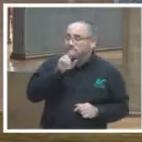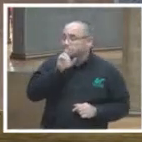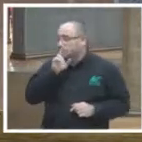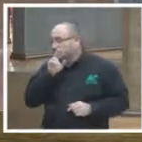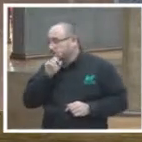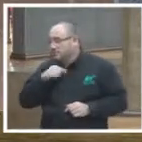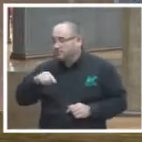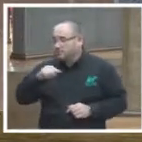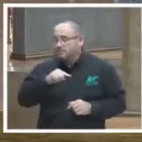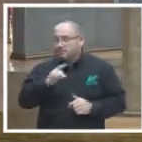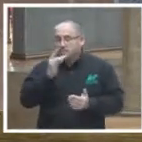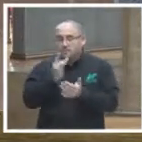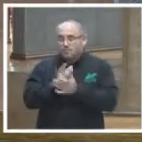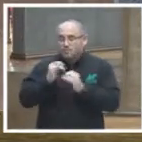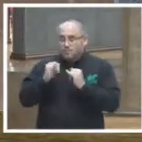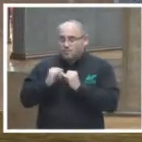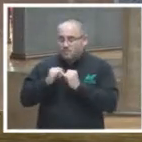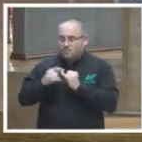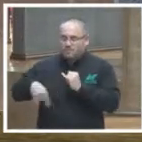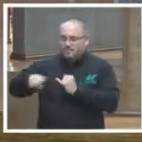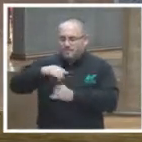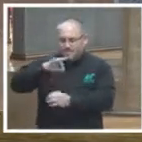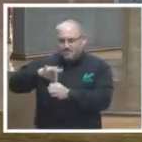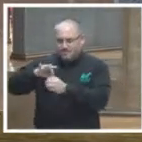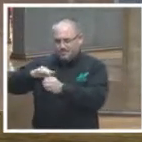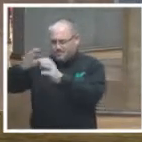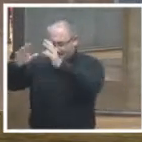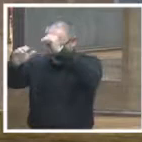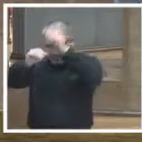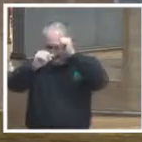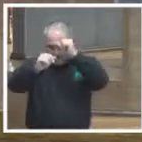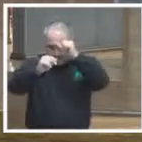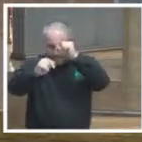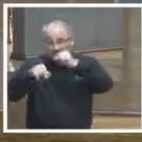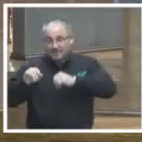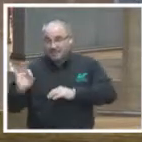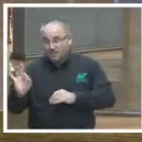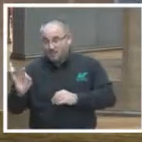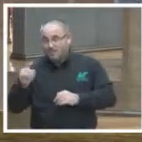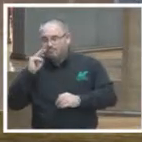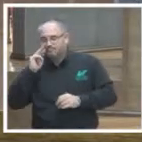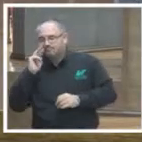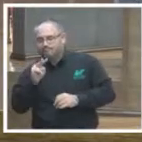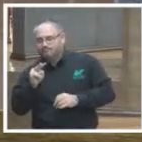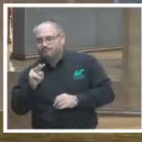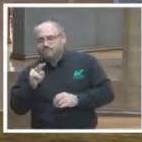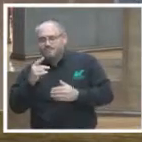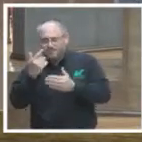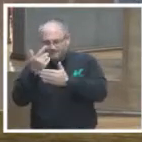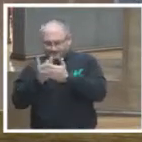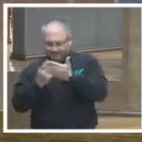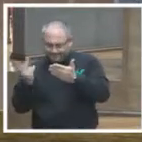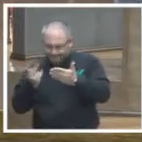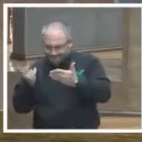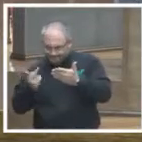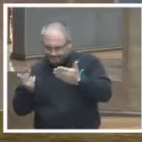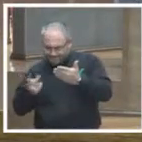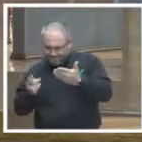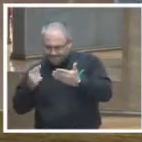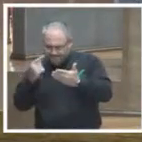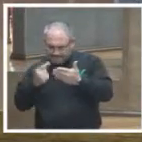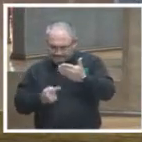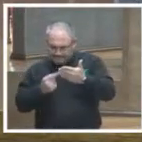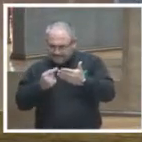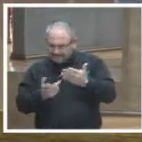las instituciones de la democracia y la democracia como sistema de gobierno cuando vemos las encuestas el latinobarómetro